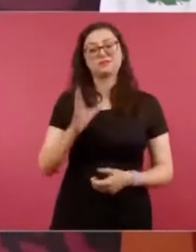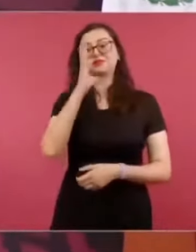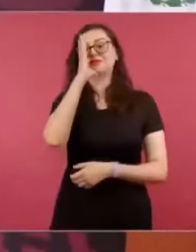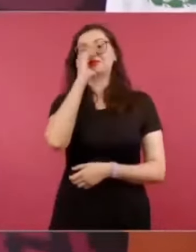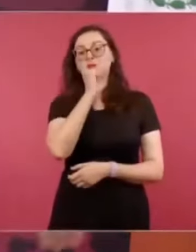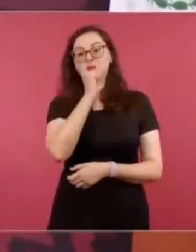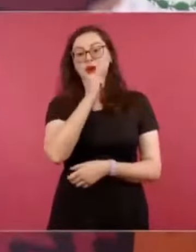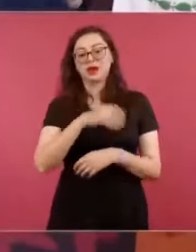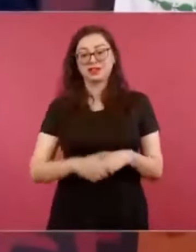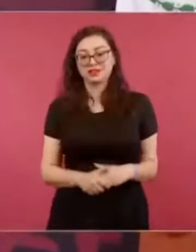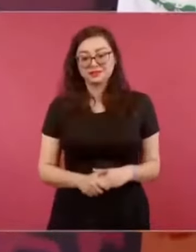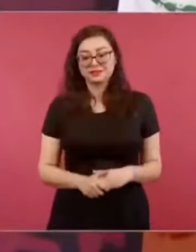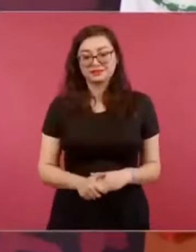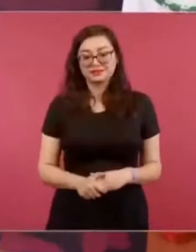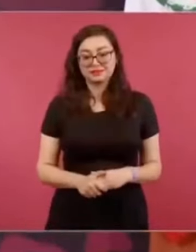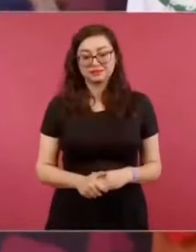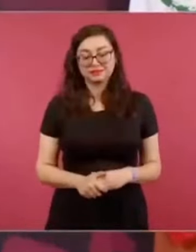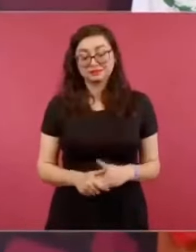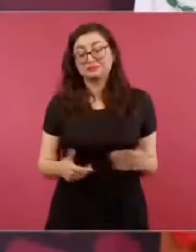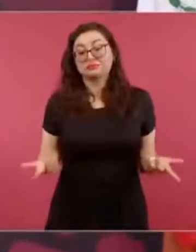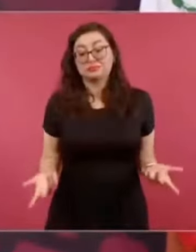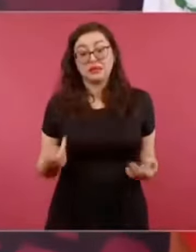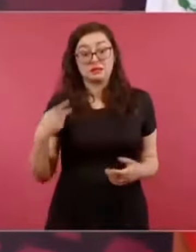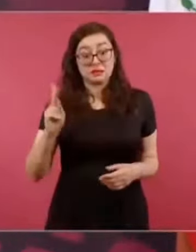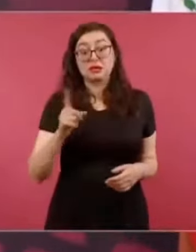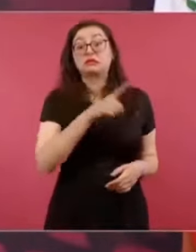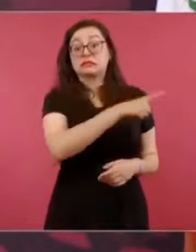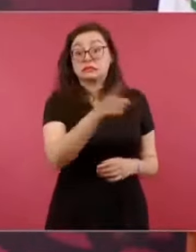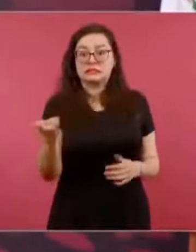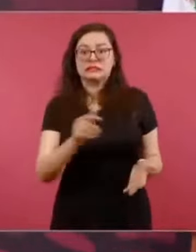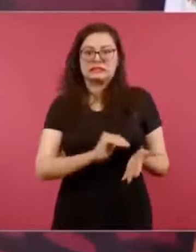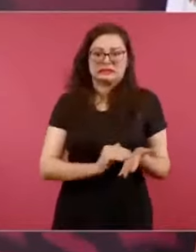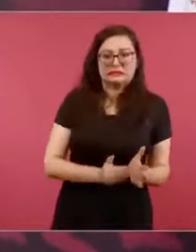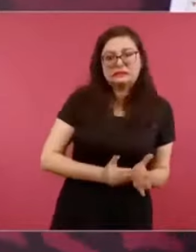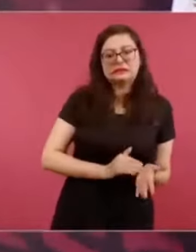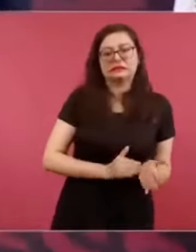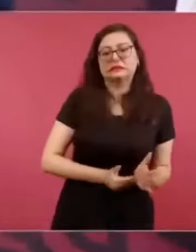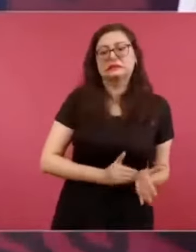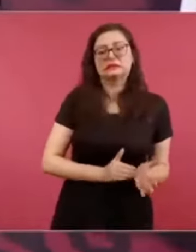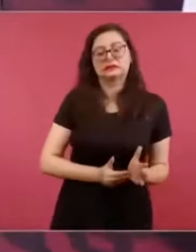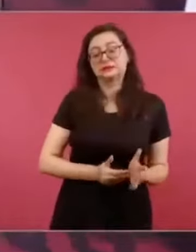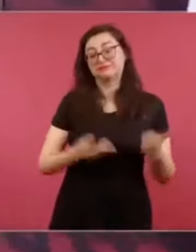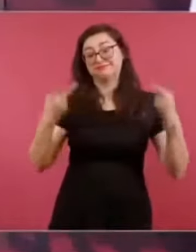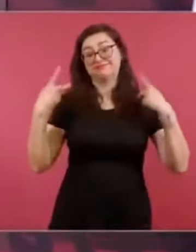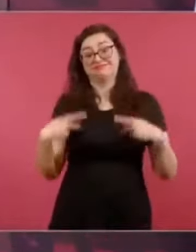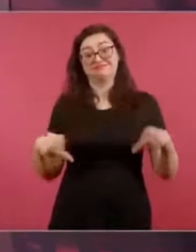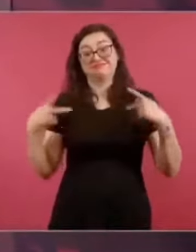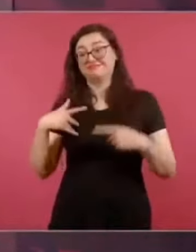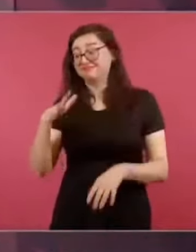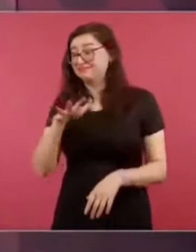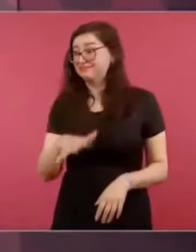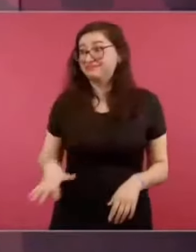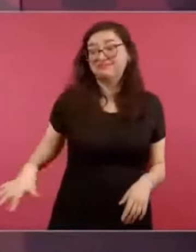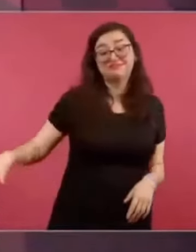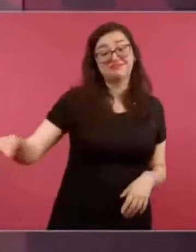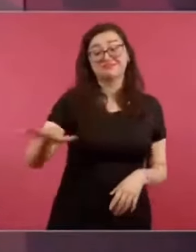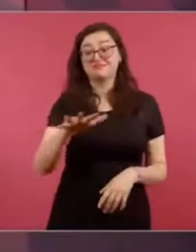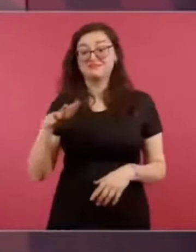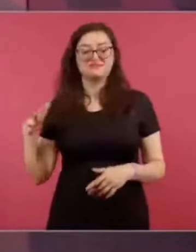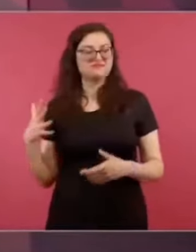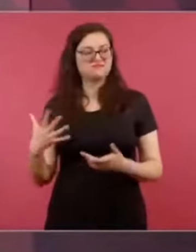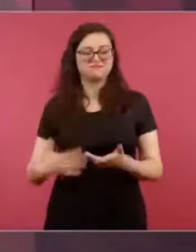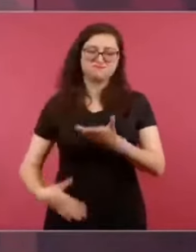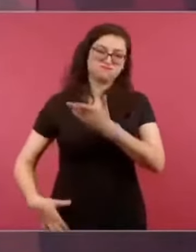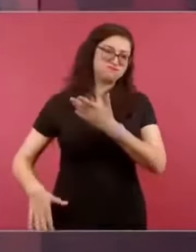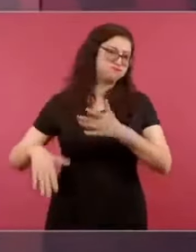Nada más que no pudieron, porque la gente me defendió, porque el pueblo es